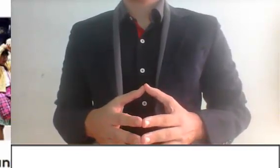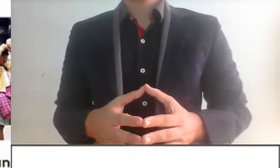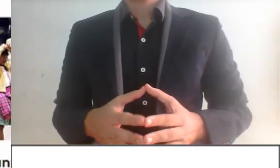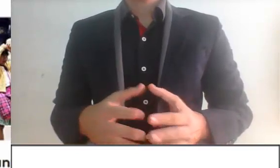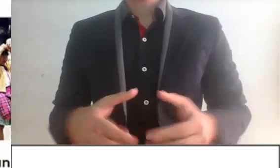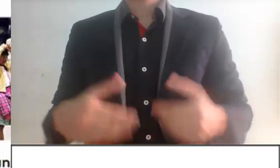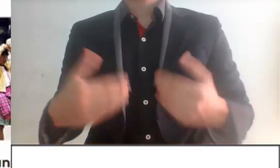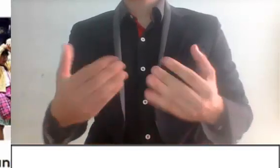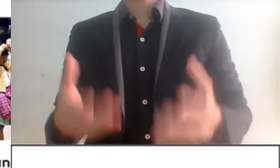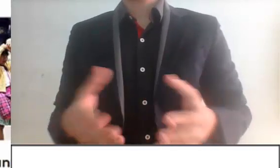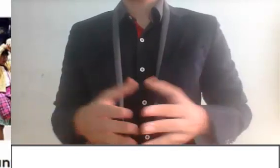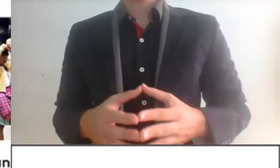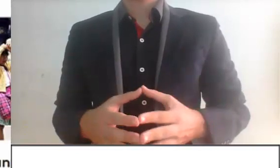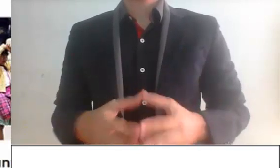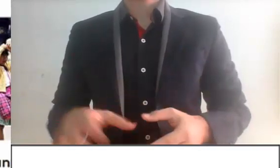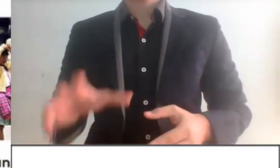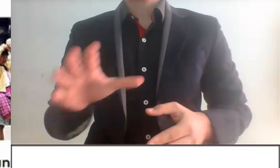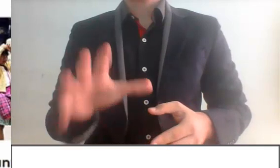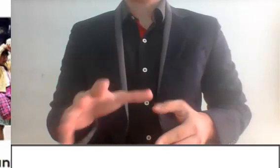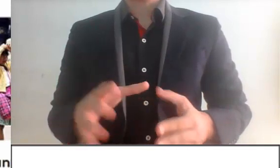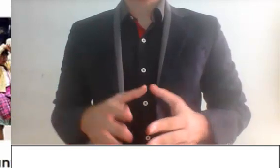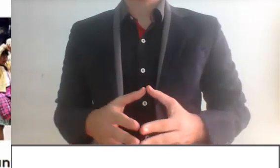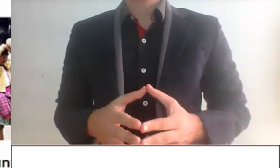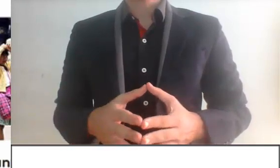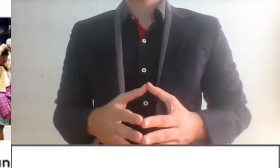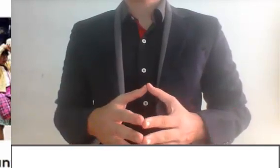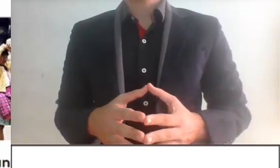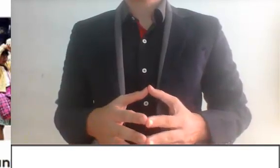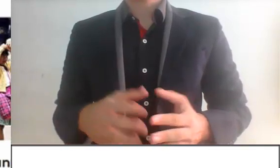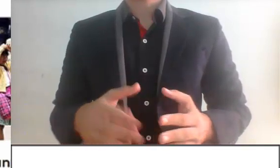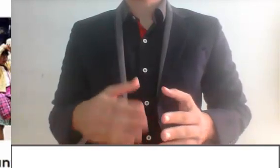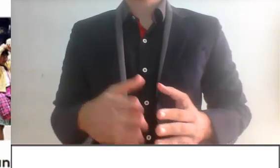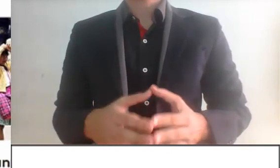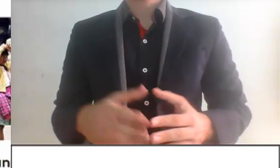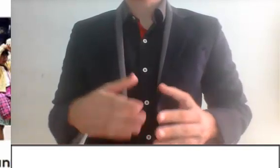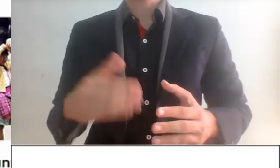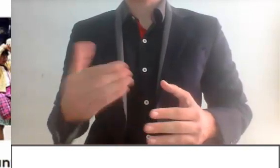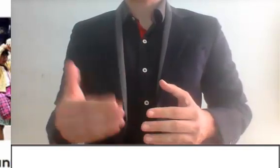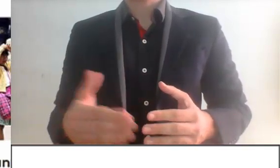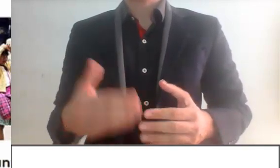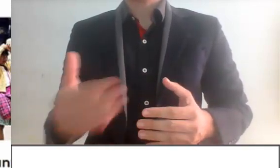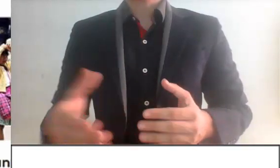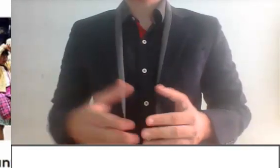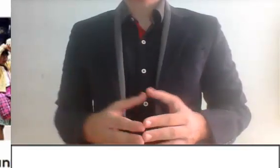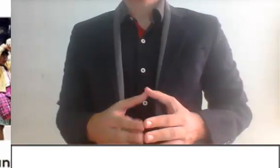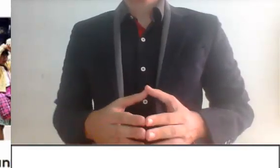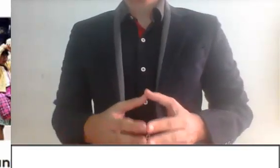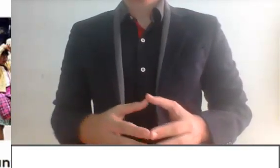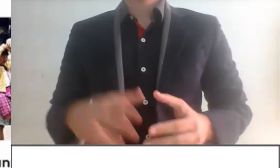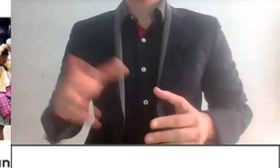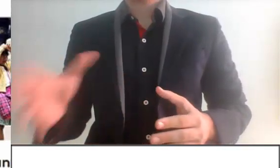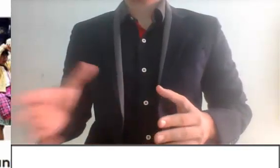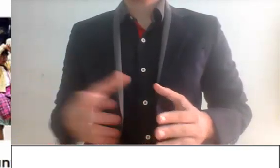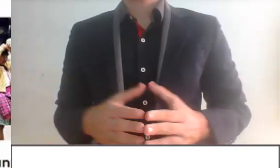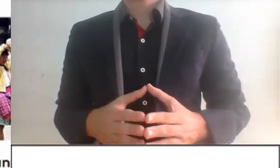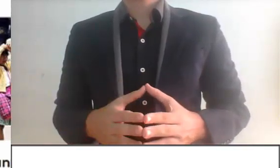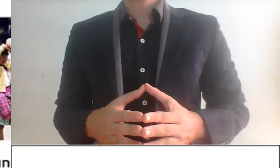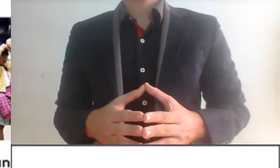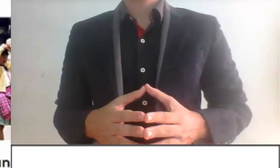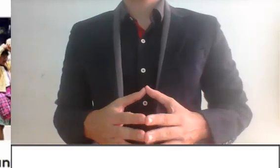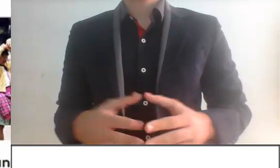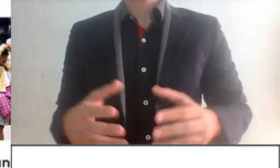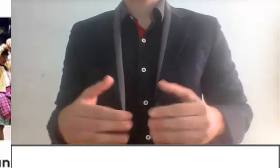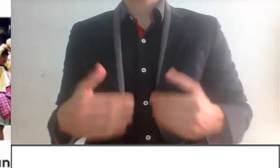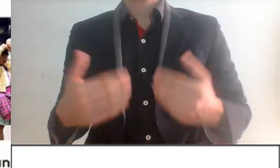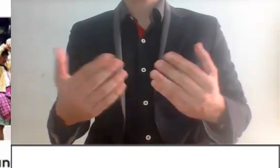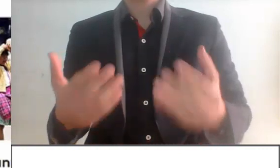empresas ya se pusieron a corriente, donde cuatro aceptaron su deuda y están haciendo los pagos a plazos, y justamente las otras